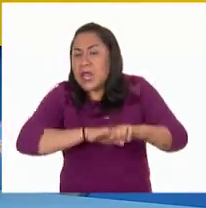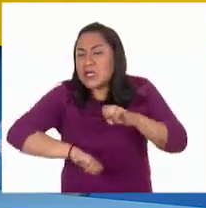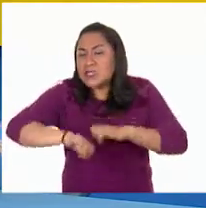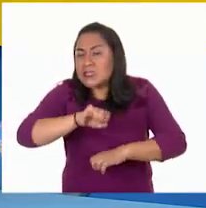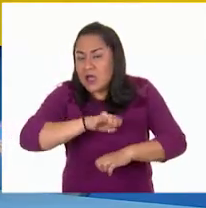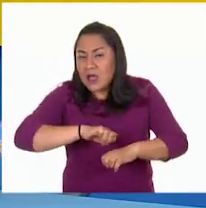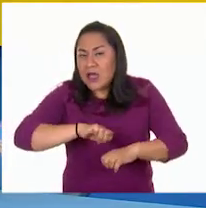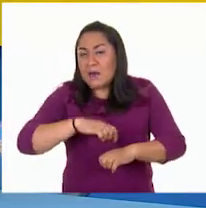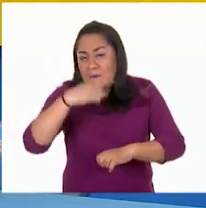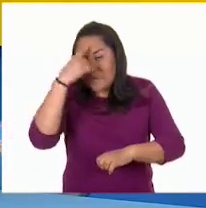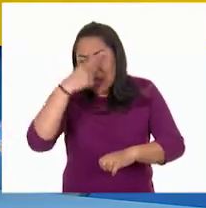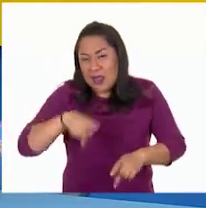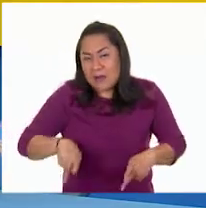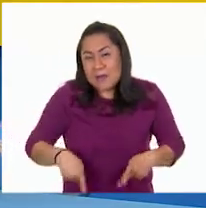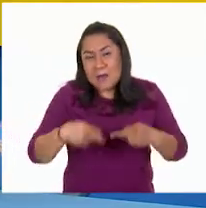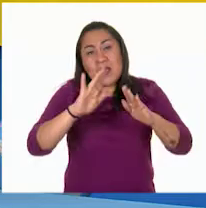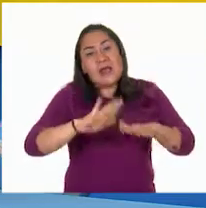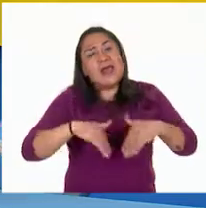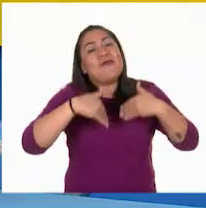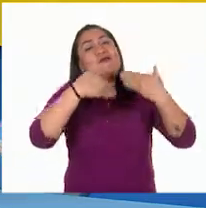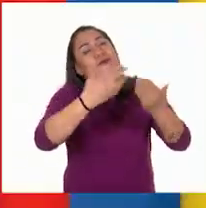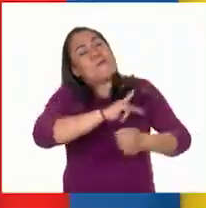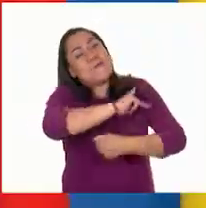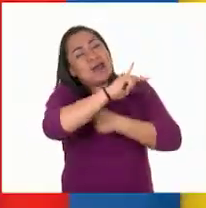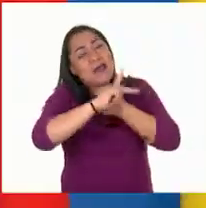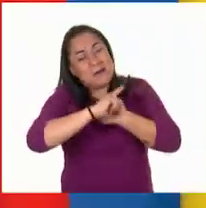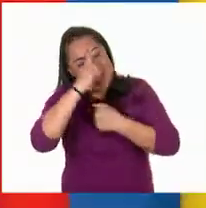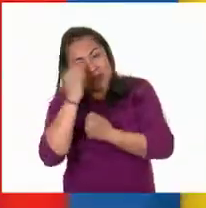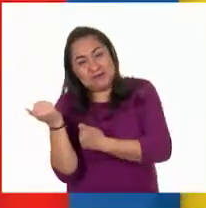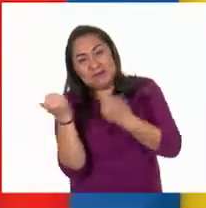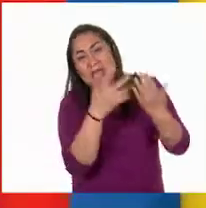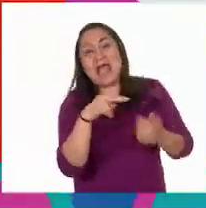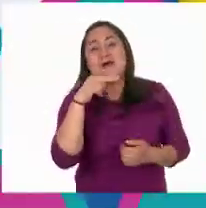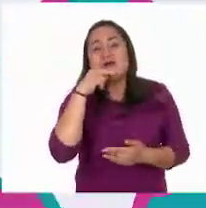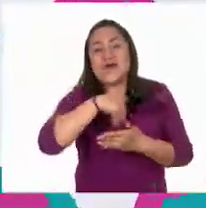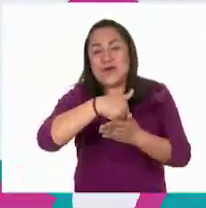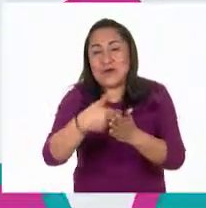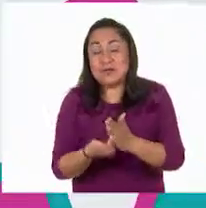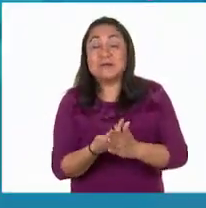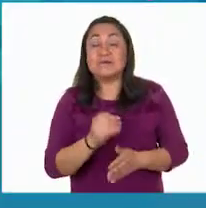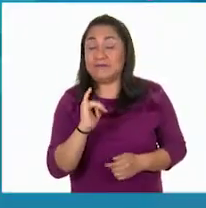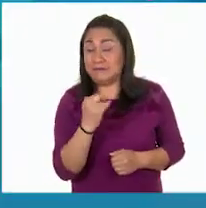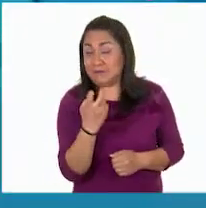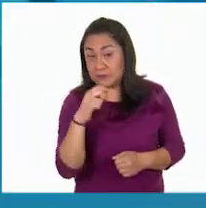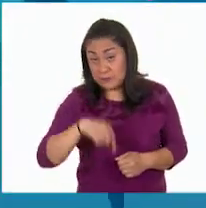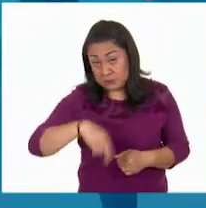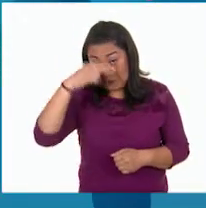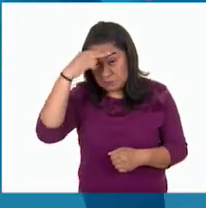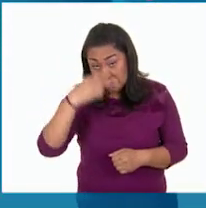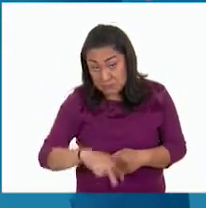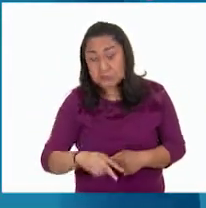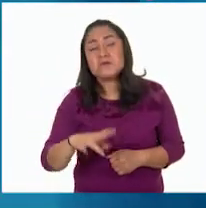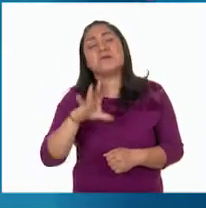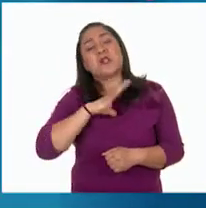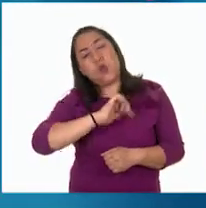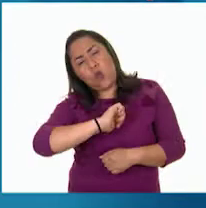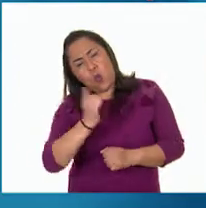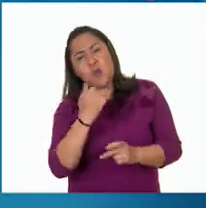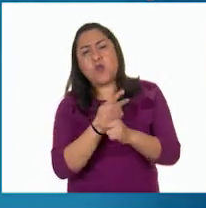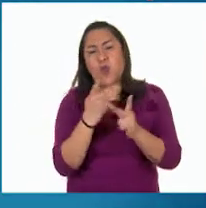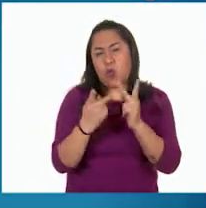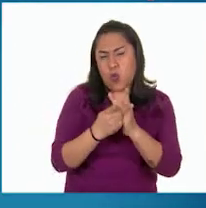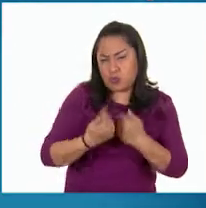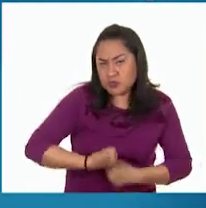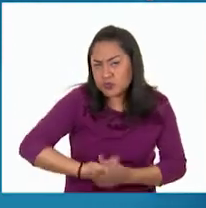involucradas en el comercio exterior del aguacate. Así es, Larisa. Y México exporta otros productos también,